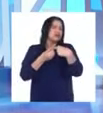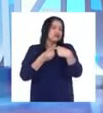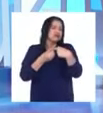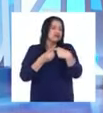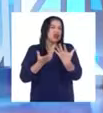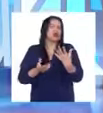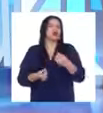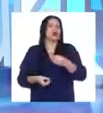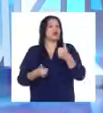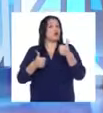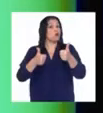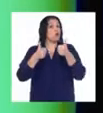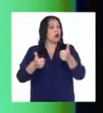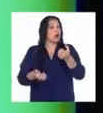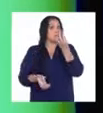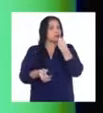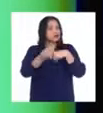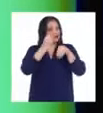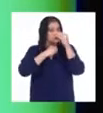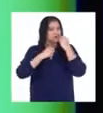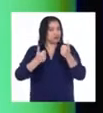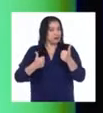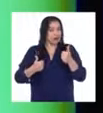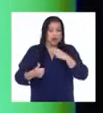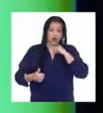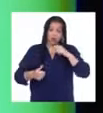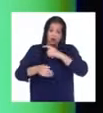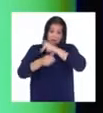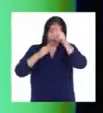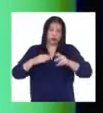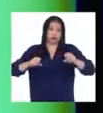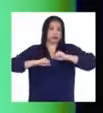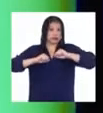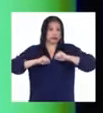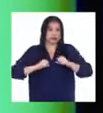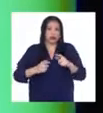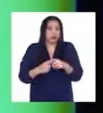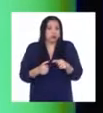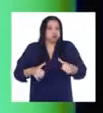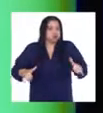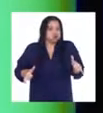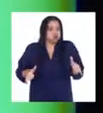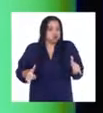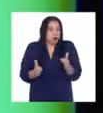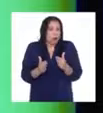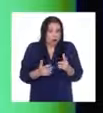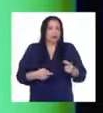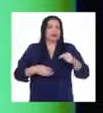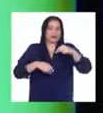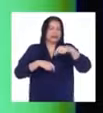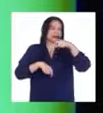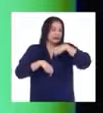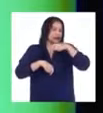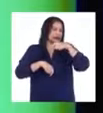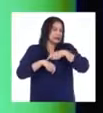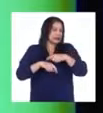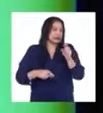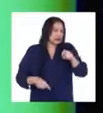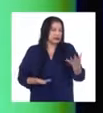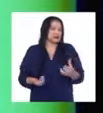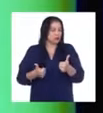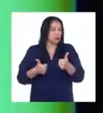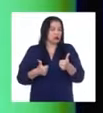la mano con la alimentación. Como deportistas manejamos un peso adecuado, tanto en el entrenamiento como en la